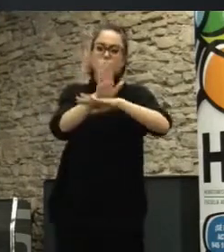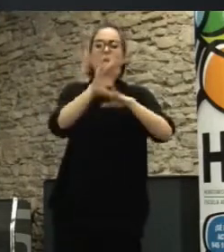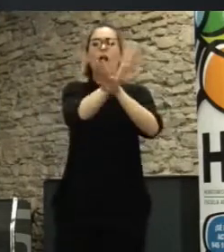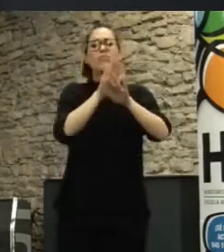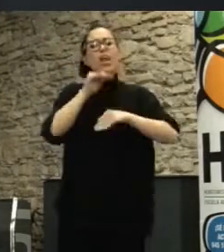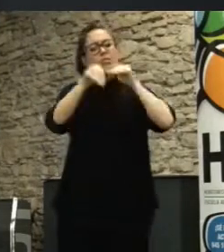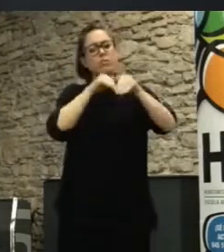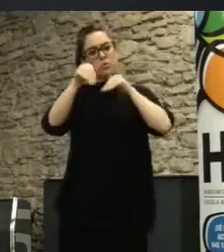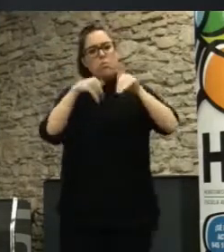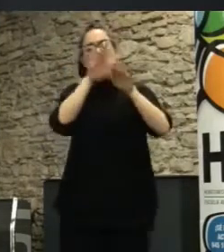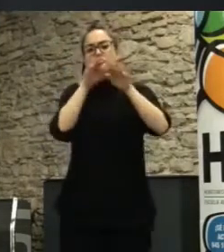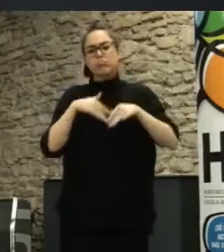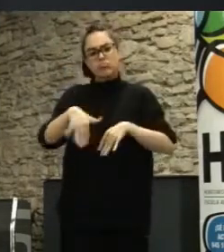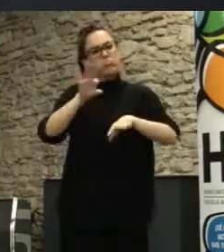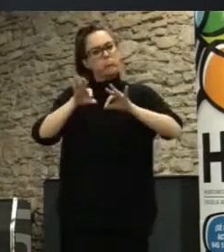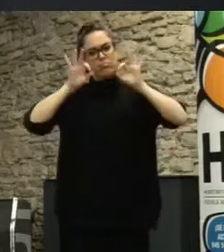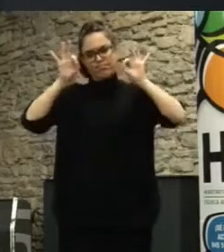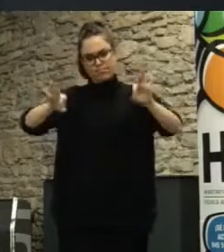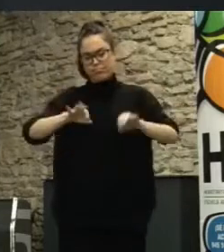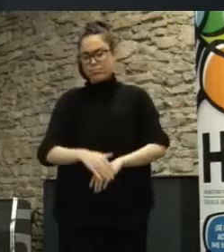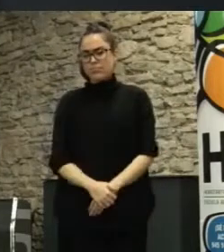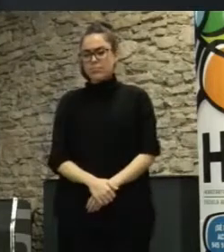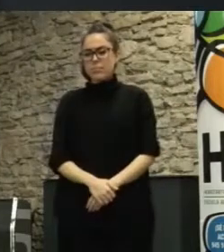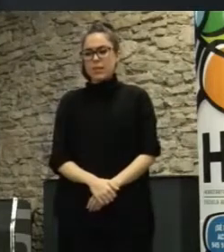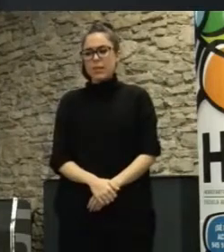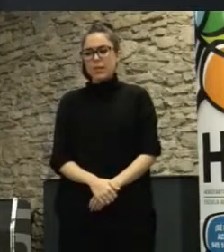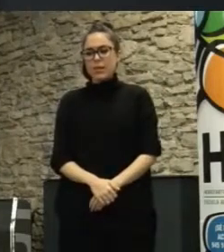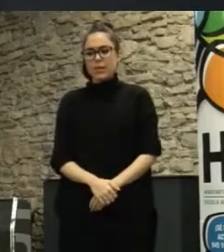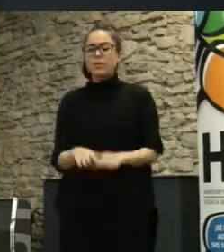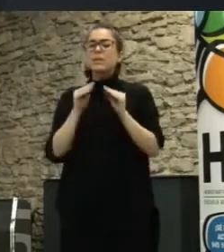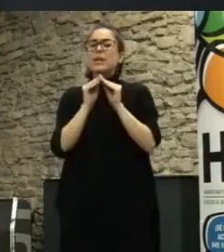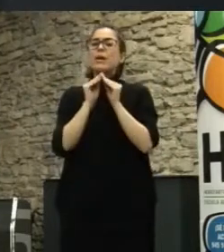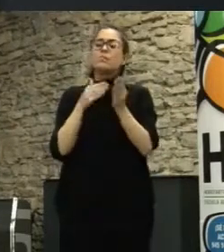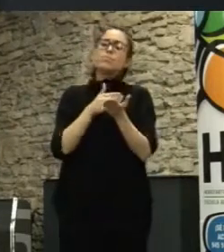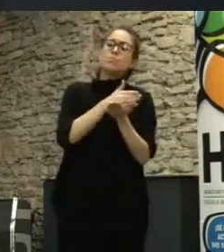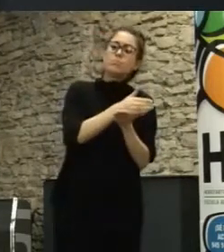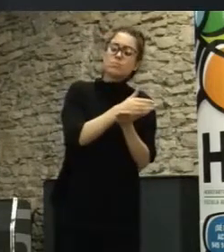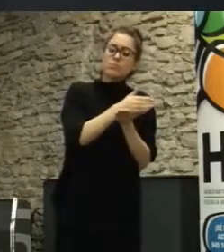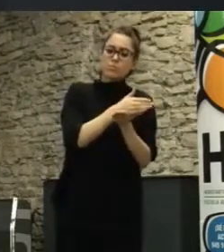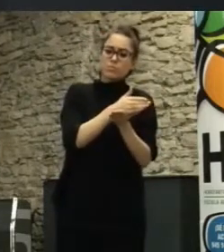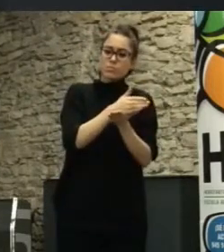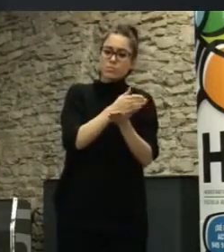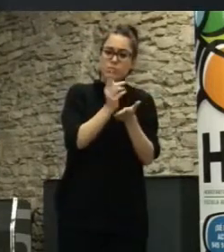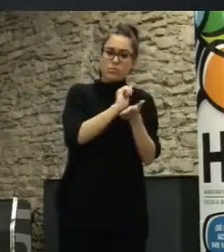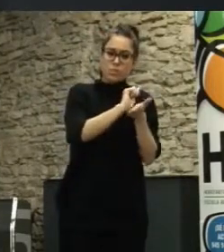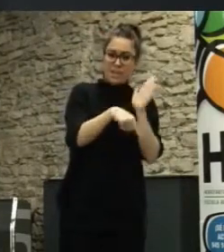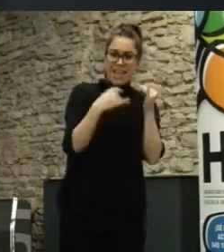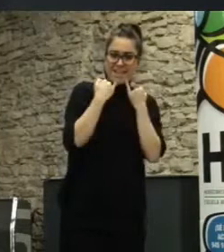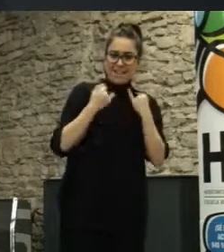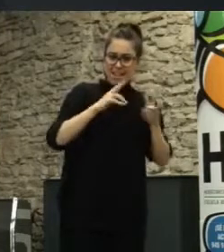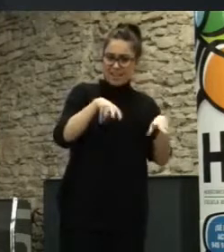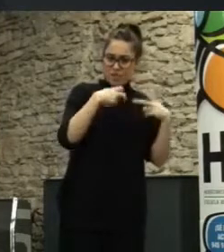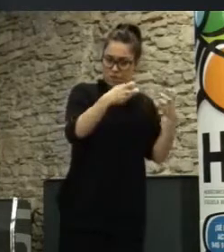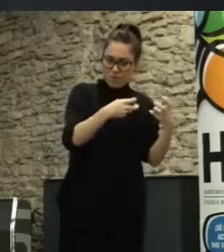a Decide Madrid lo que se ha hecho es bueno por un lado el contrato de energía renovable